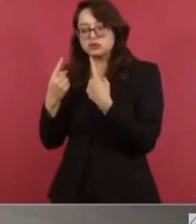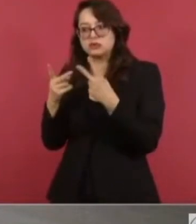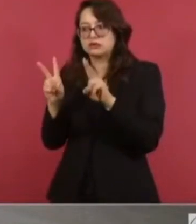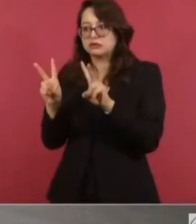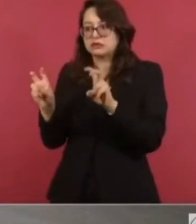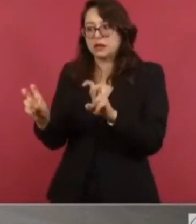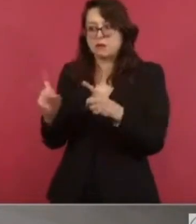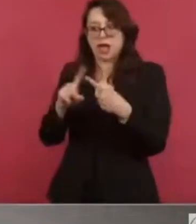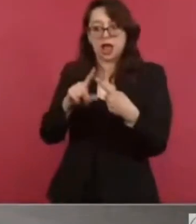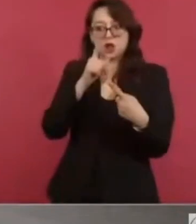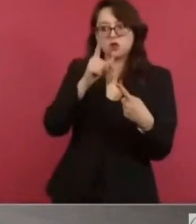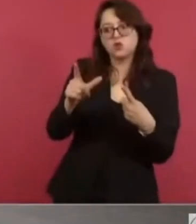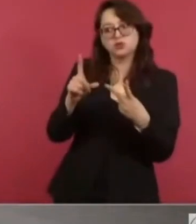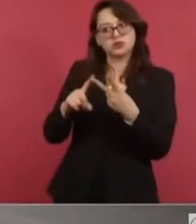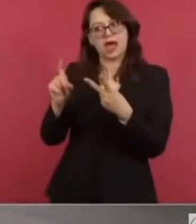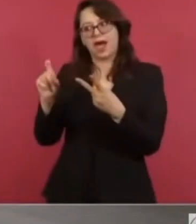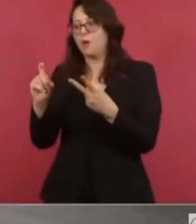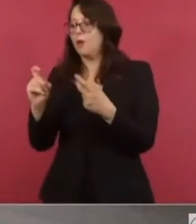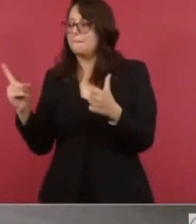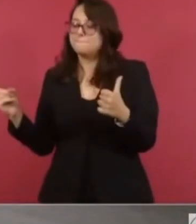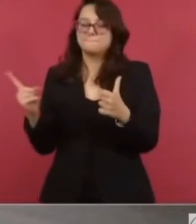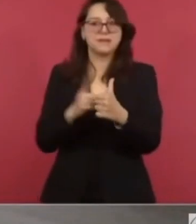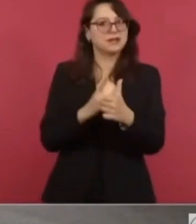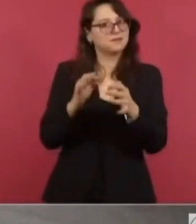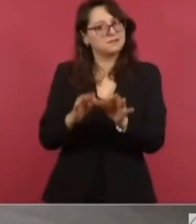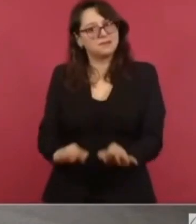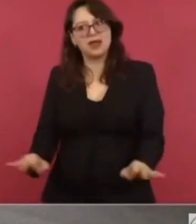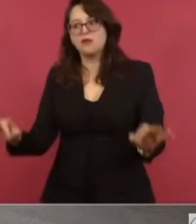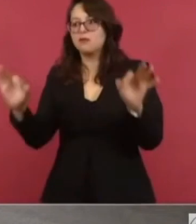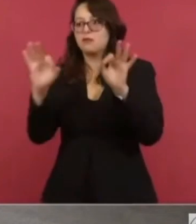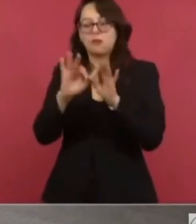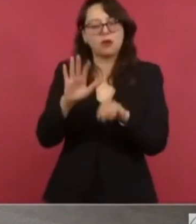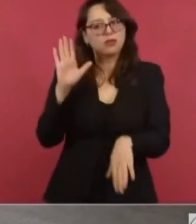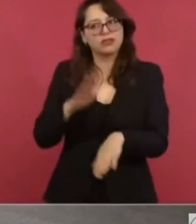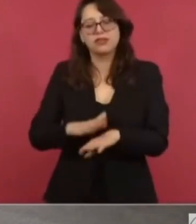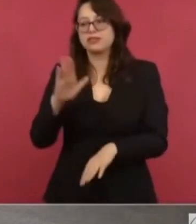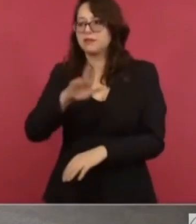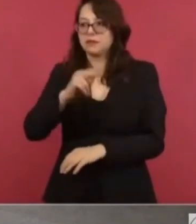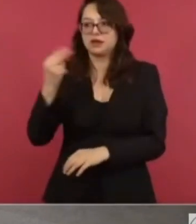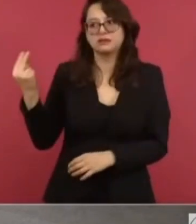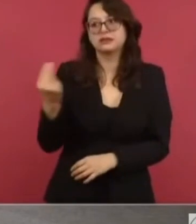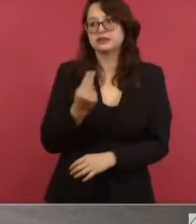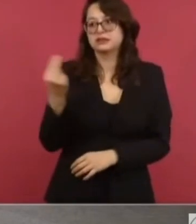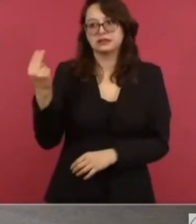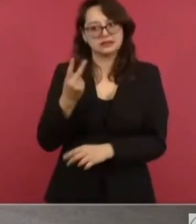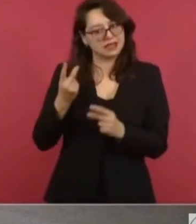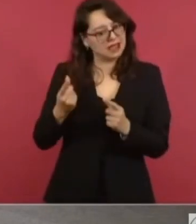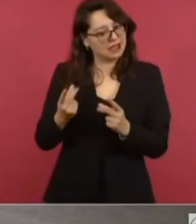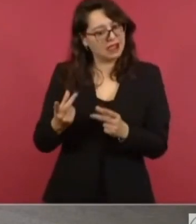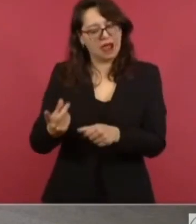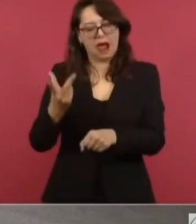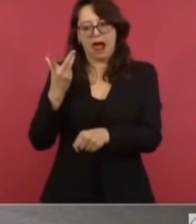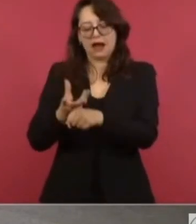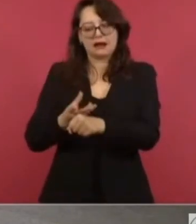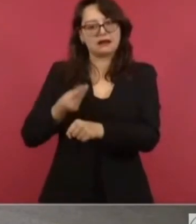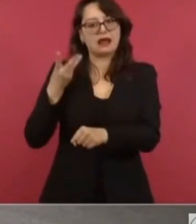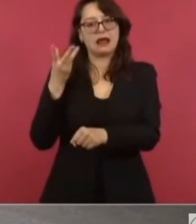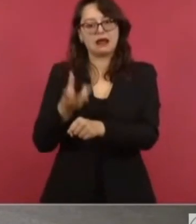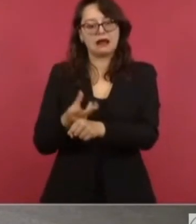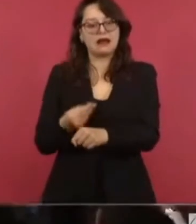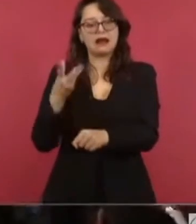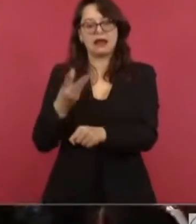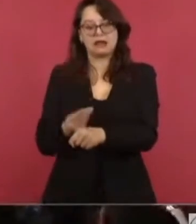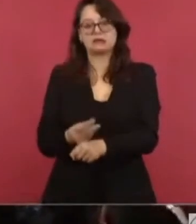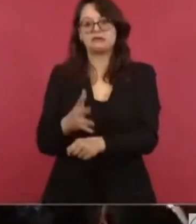potable. Entonces, es una prioridad para poder restablecer este sistema y que